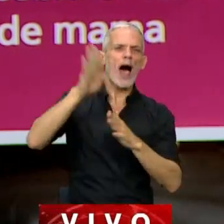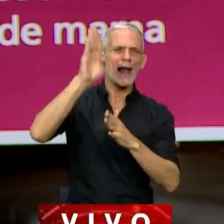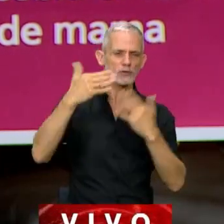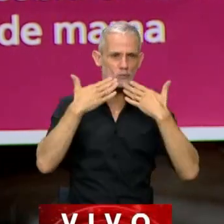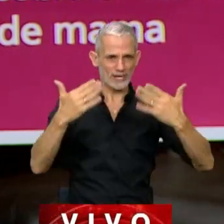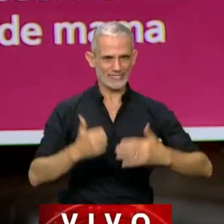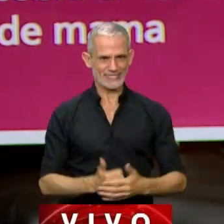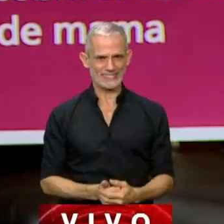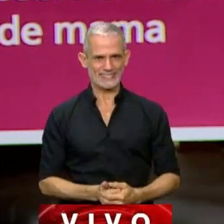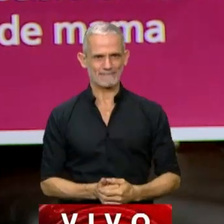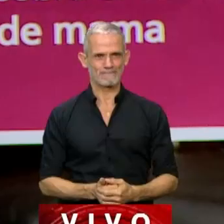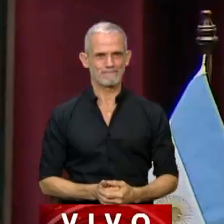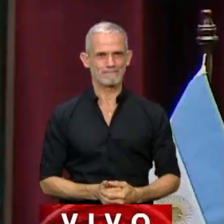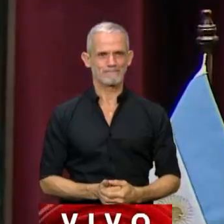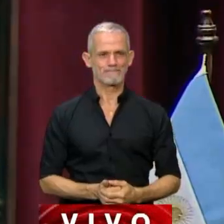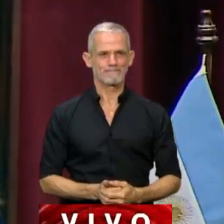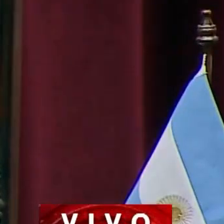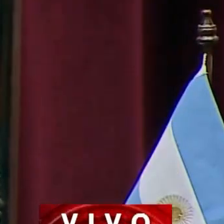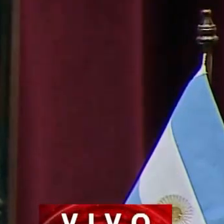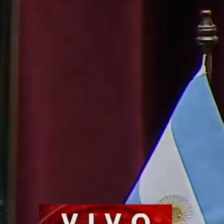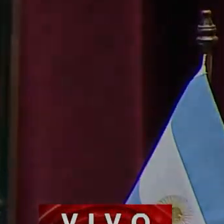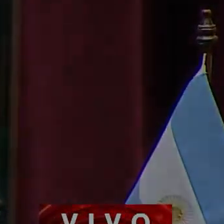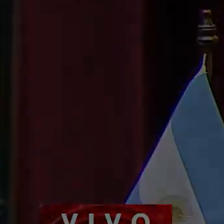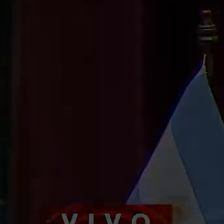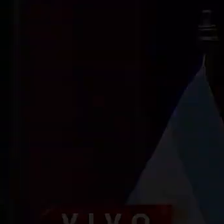Gracias, Presidente. Gracias, Diputado Martínez. Gracias.